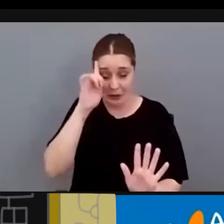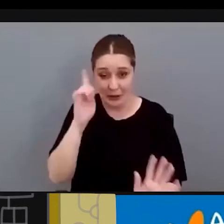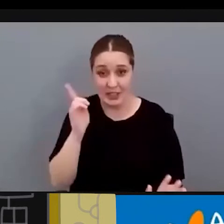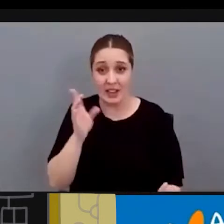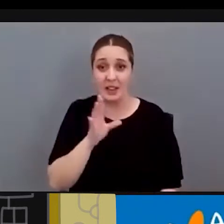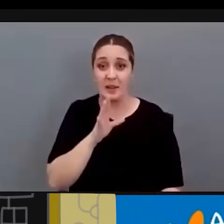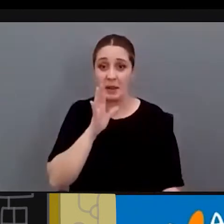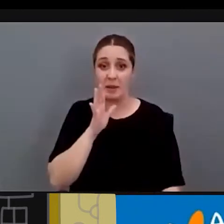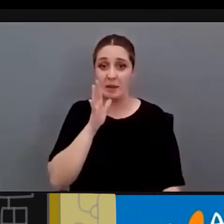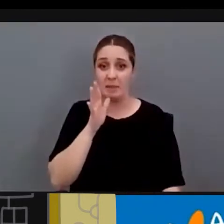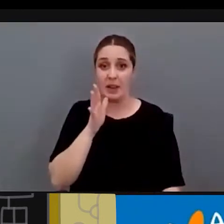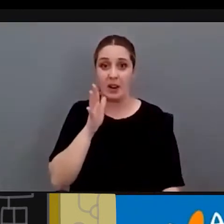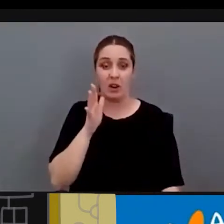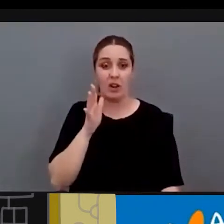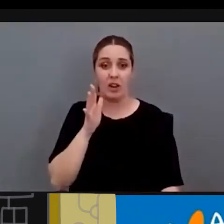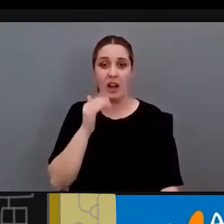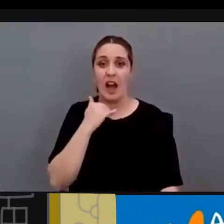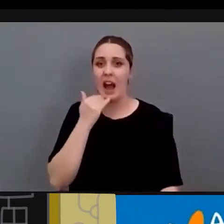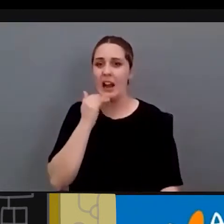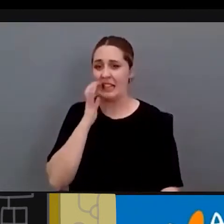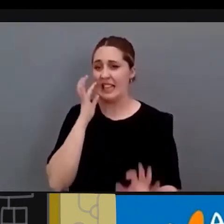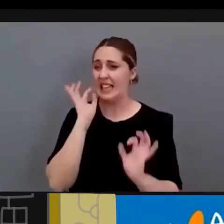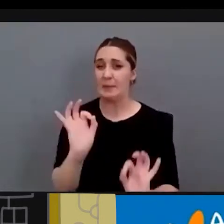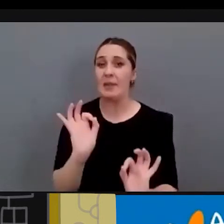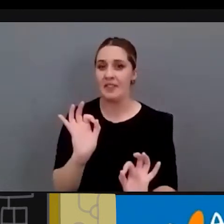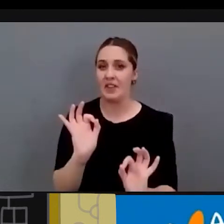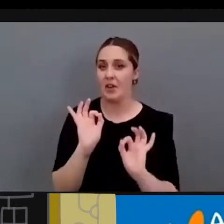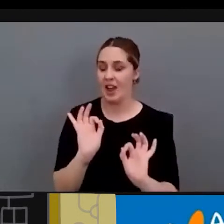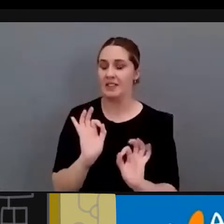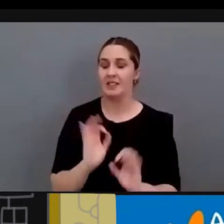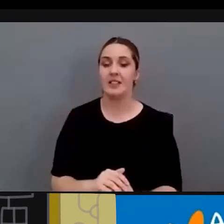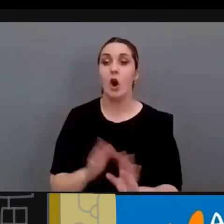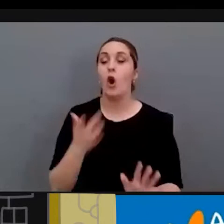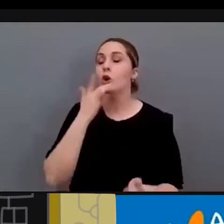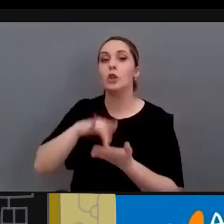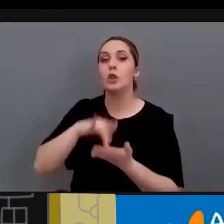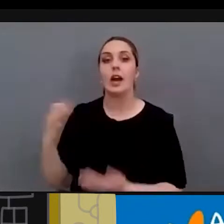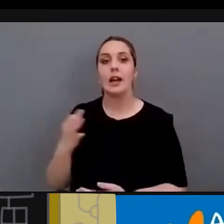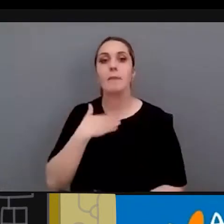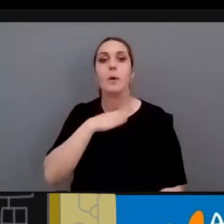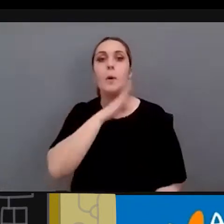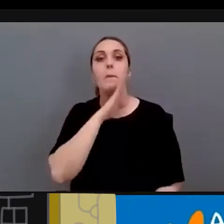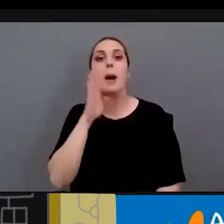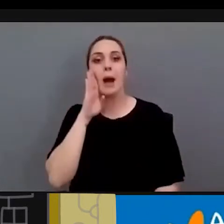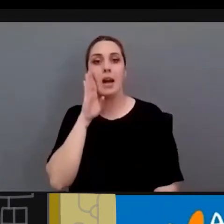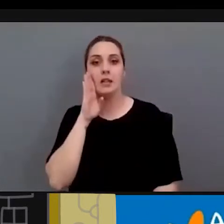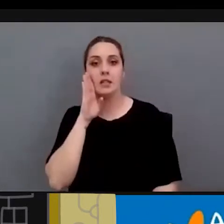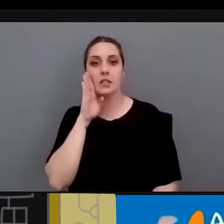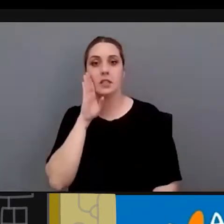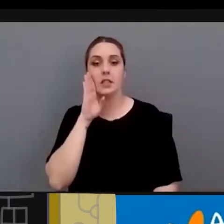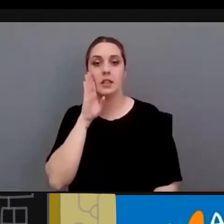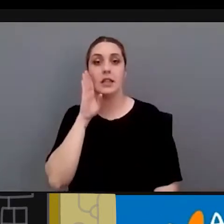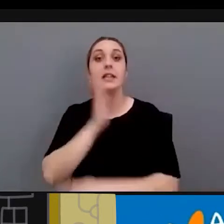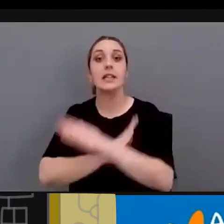es absolutamente concreto. Es así, ¿no? O qué pasa con las madres con